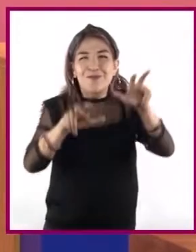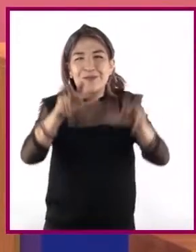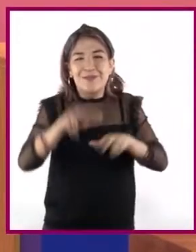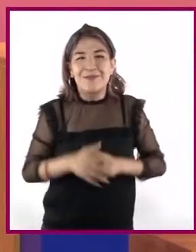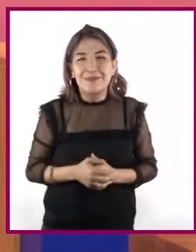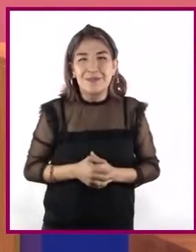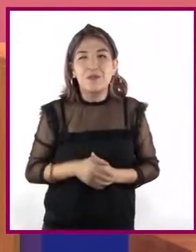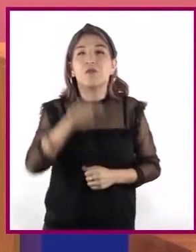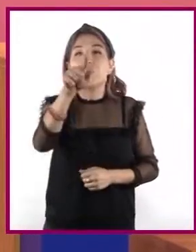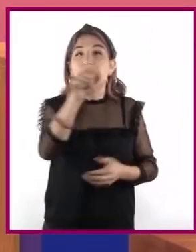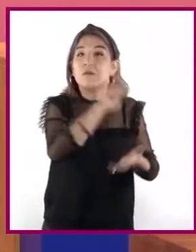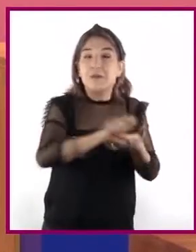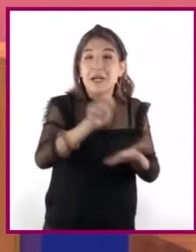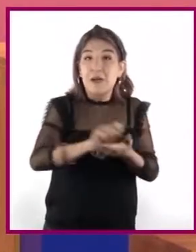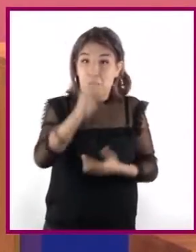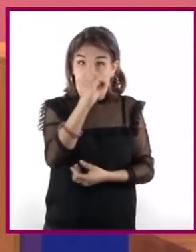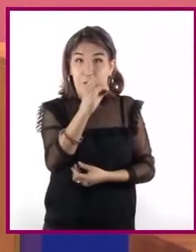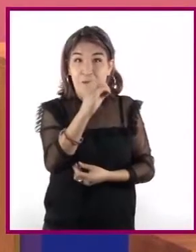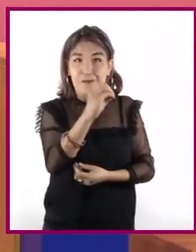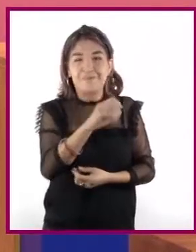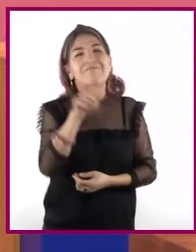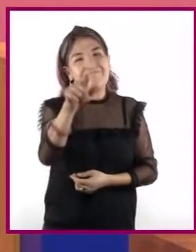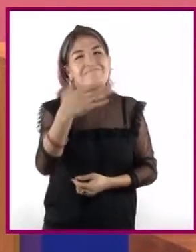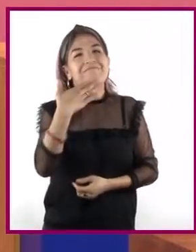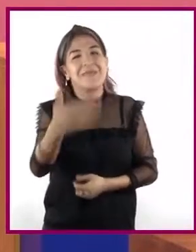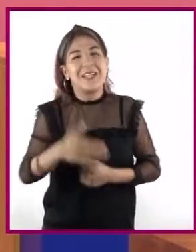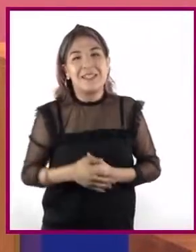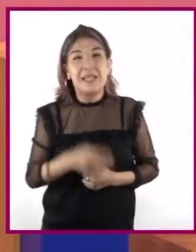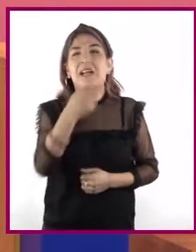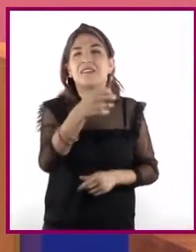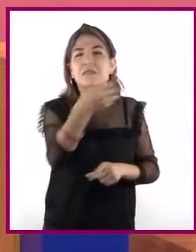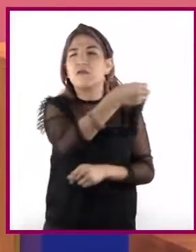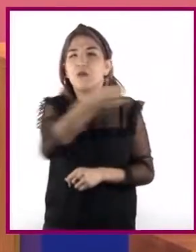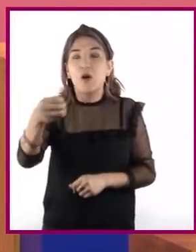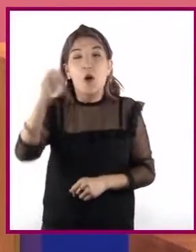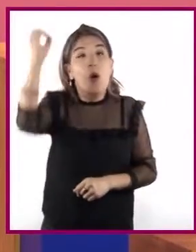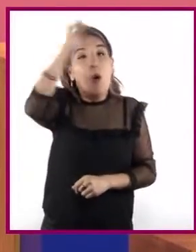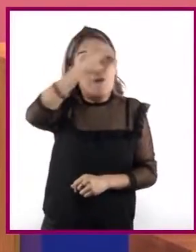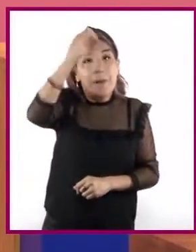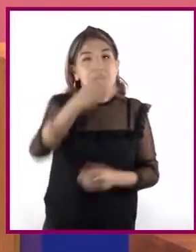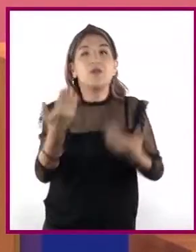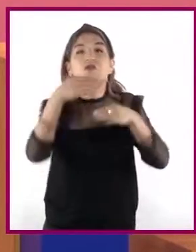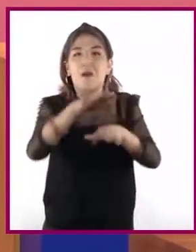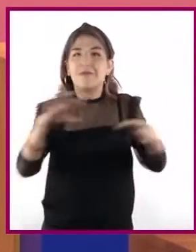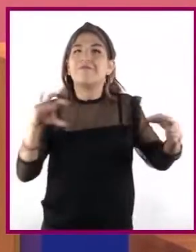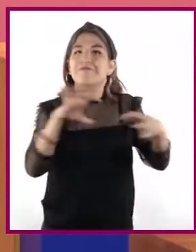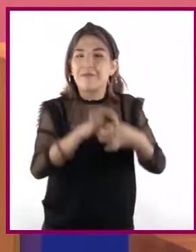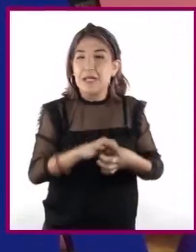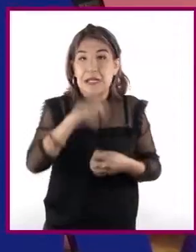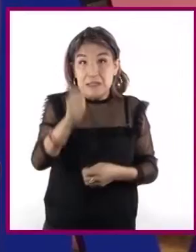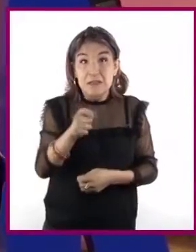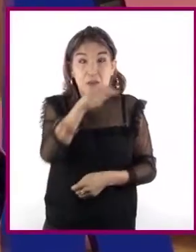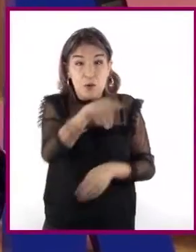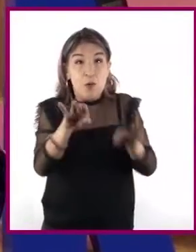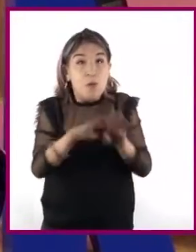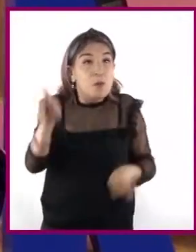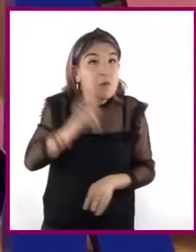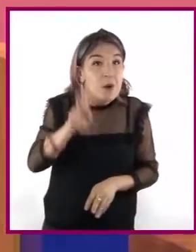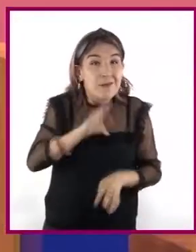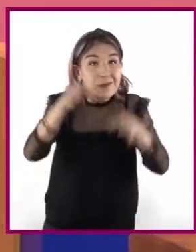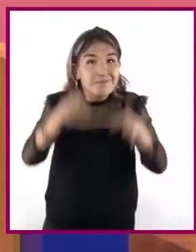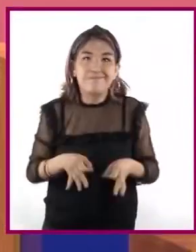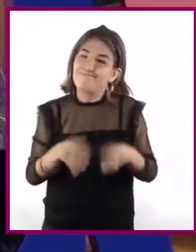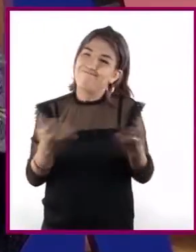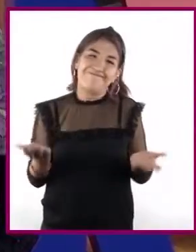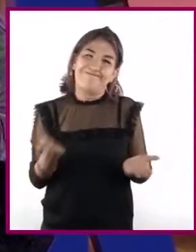¿Escribiste O? Muy bien. Esta oración corresponde a una opinión porque es algo que no se puede comprobar.